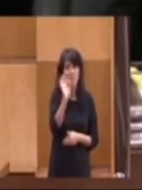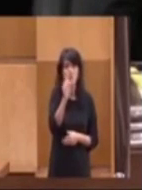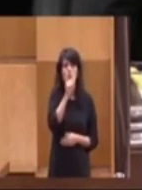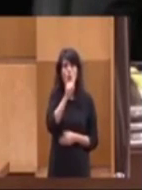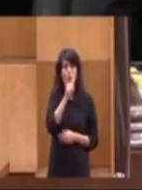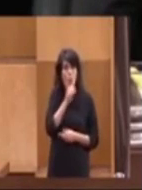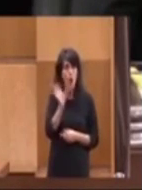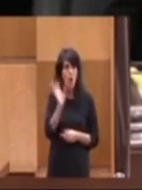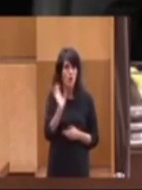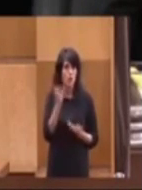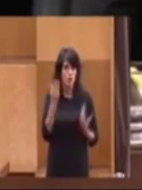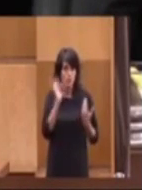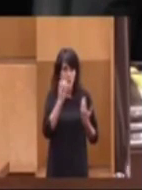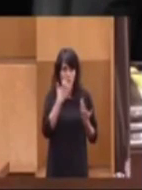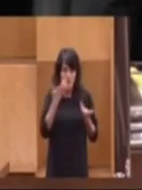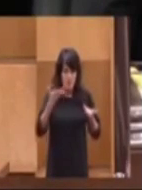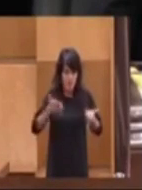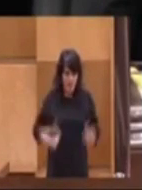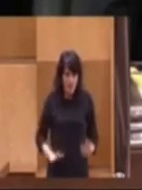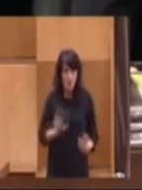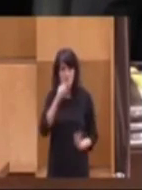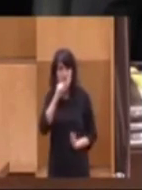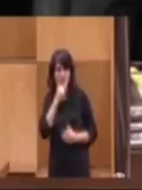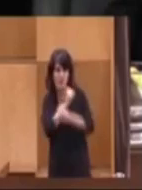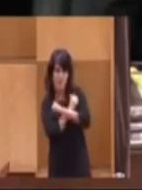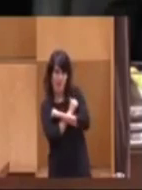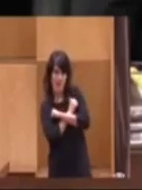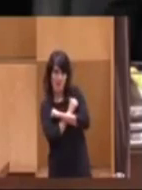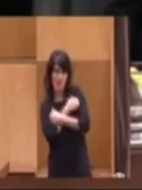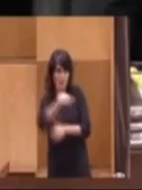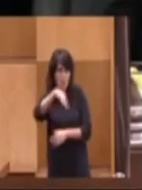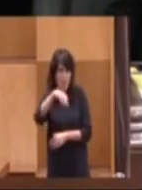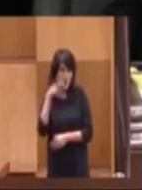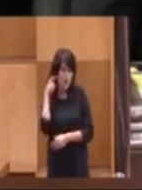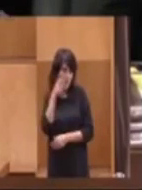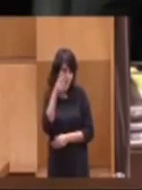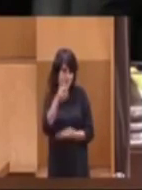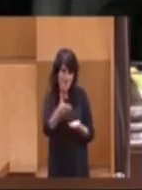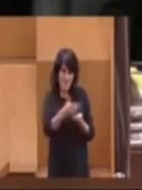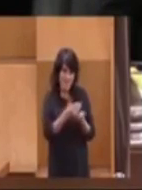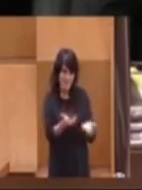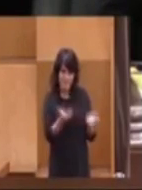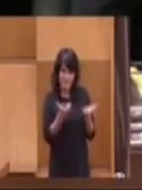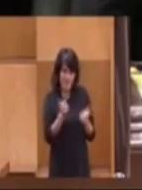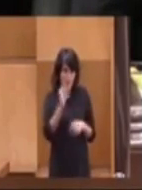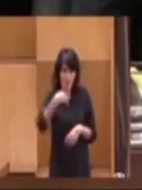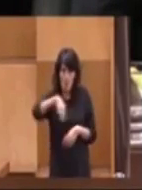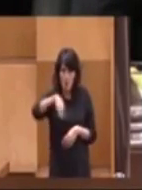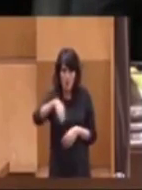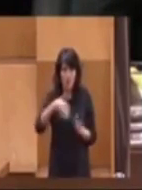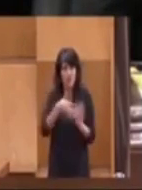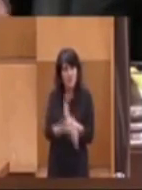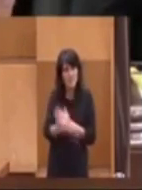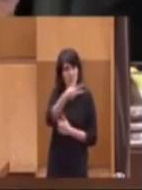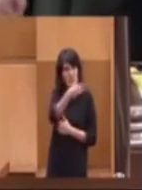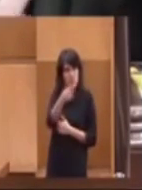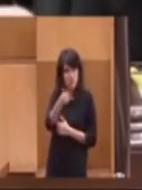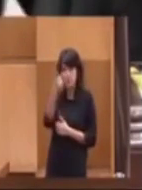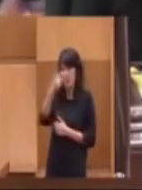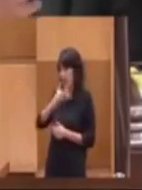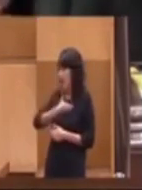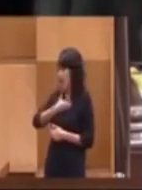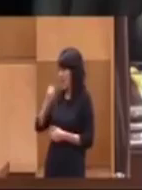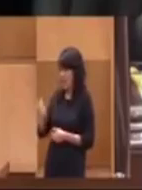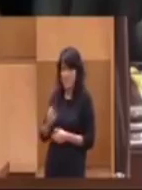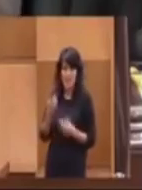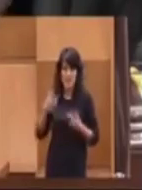sus abuelos, cuando los hijos, los nietos se habían quedado en el paro. Así que entendemos, como decía, absolutamente imprescindible alcalde, si me